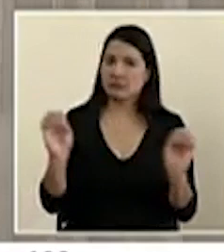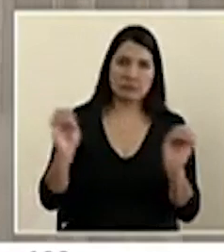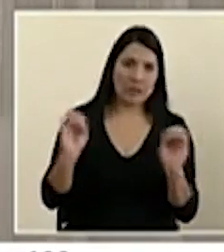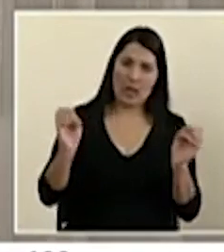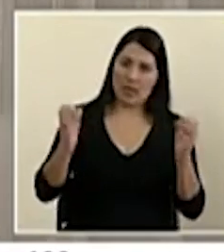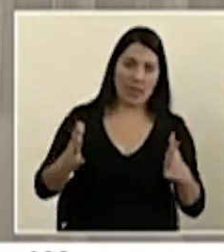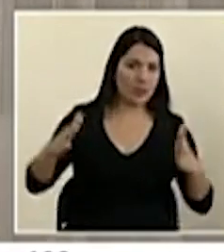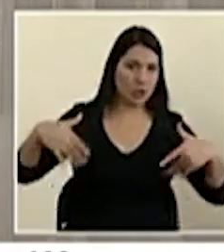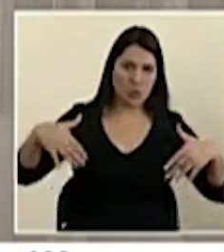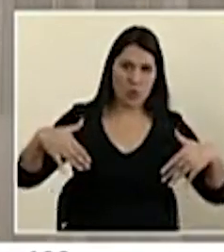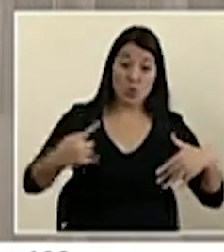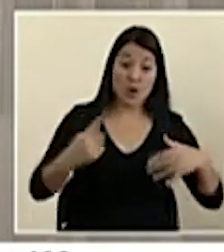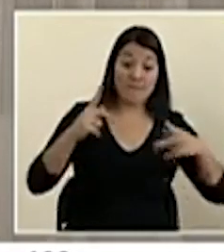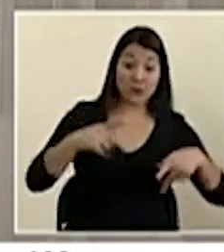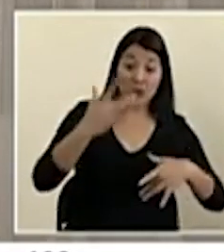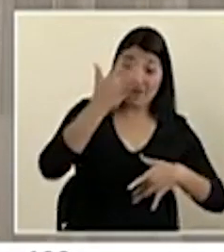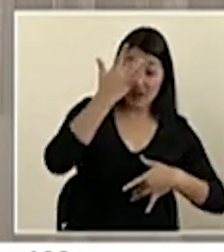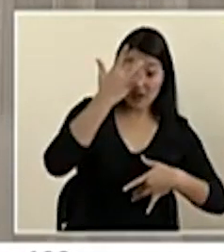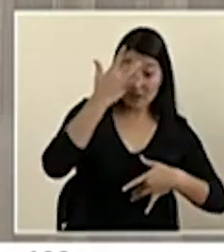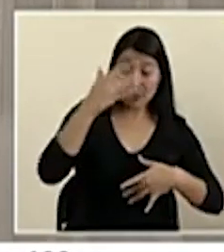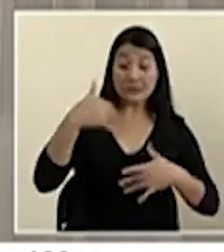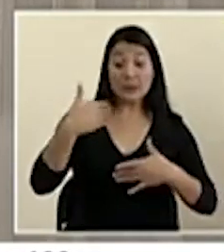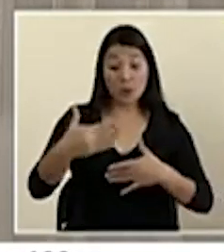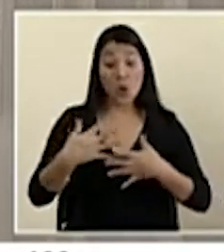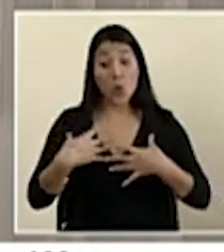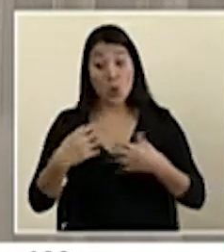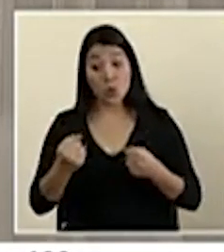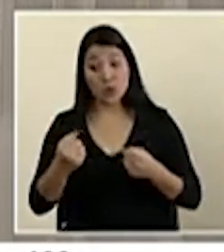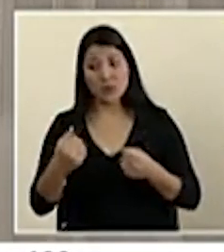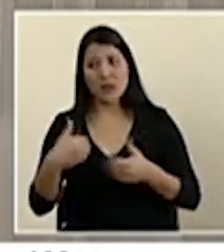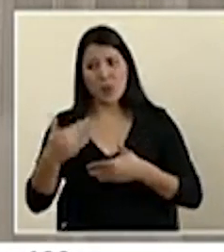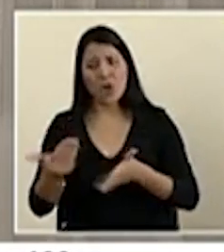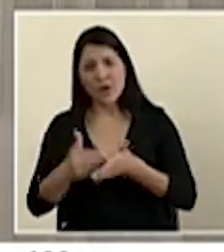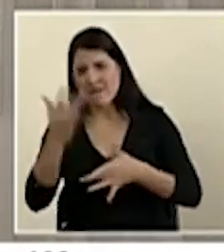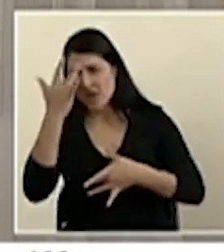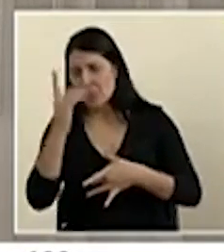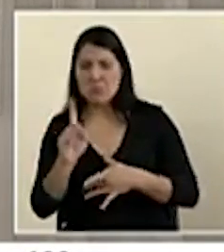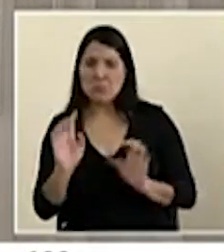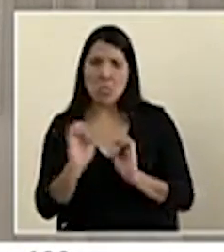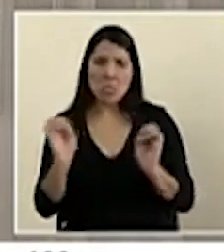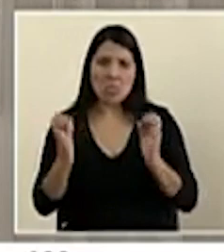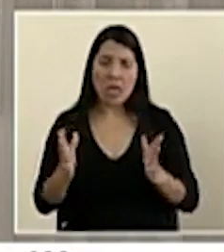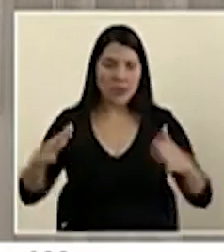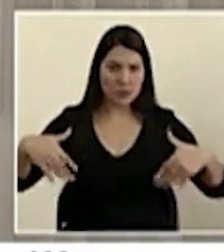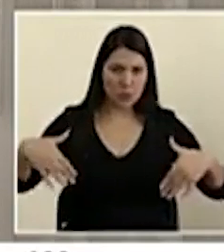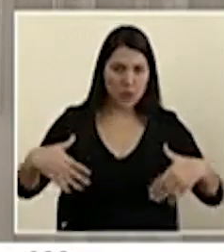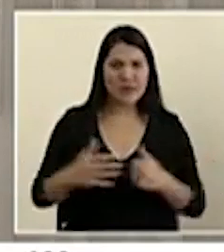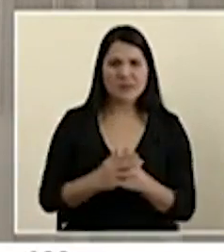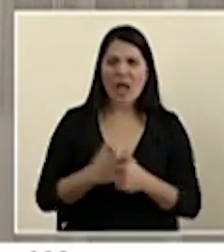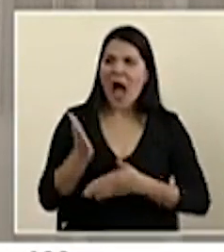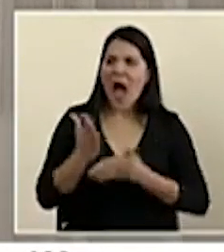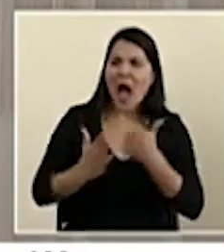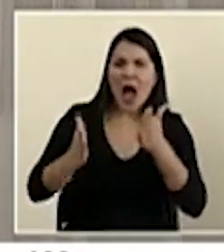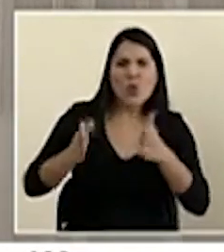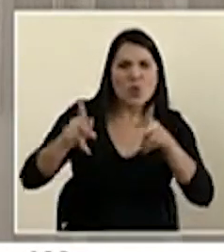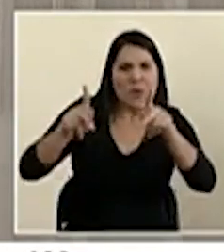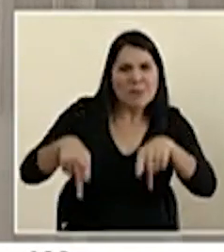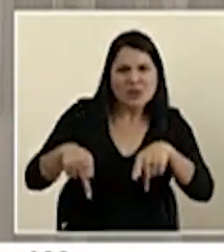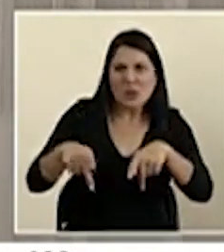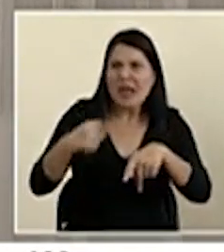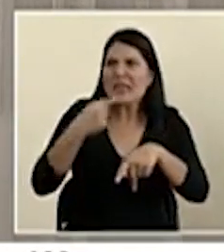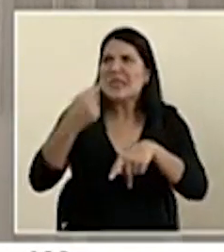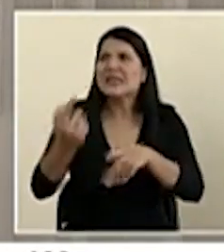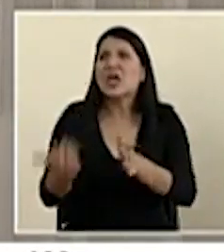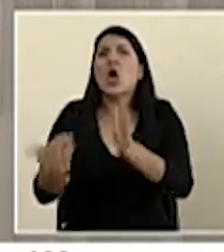se haya recuperado y haya contraído de nuevo el virus. Incluso a nivel internacional hay muchísima discusión porque han habido algunos casos reportados de personas que se han vuelto a infectar